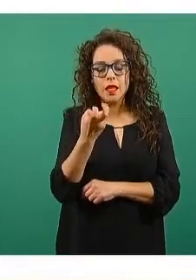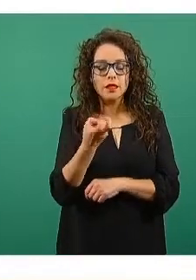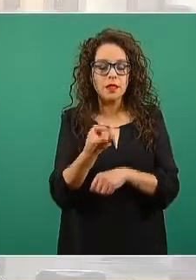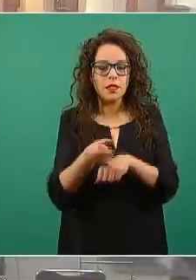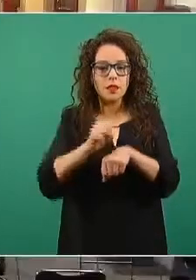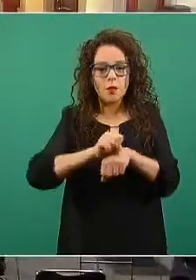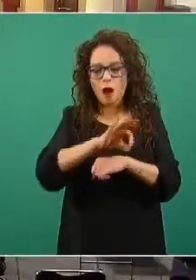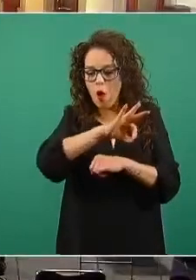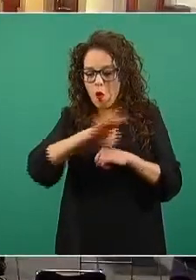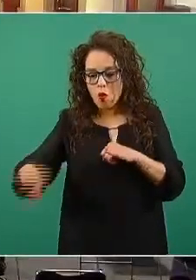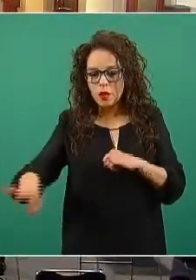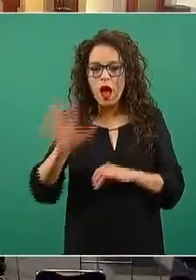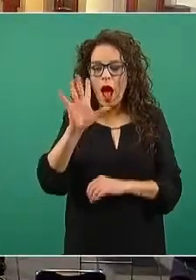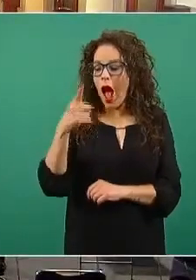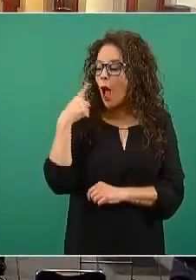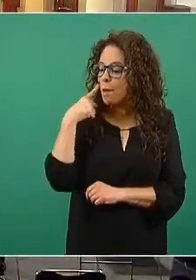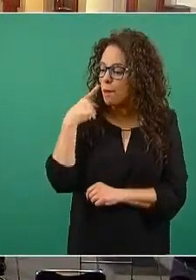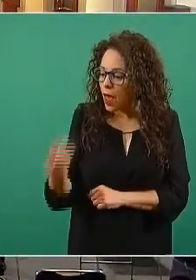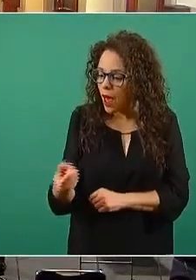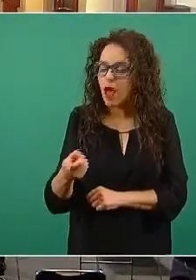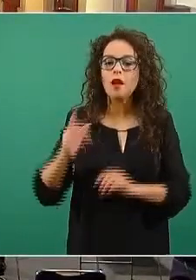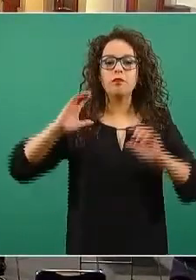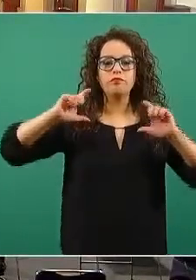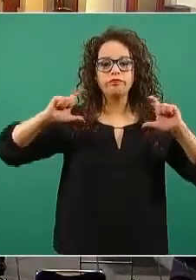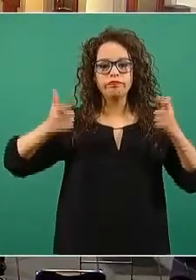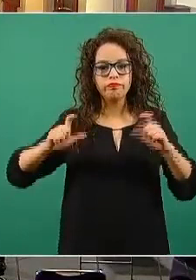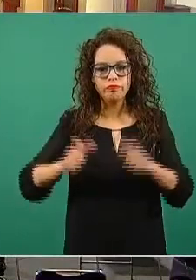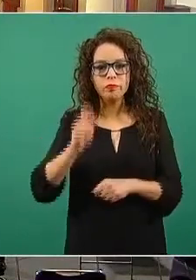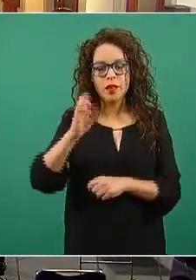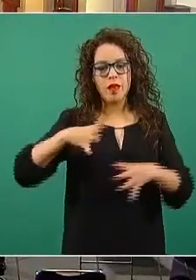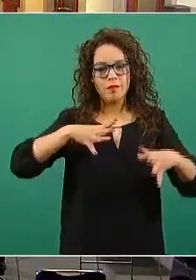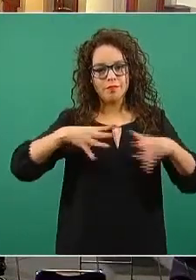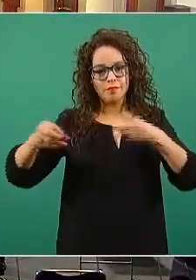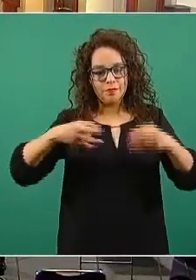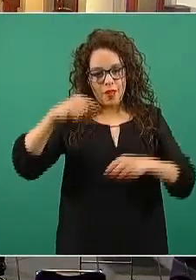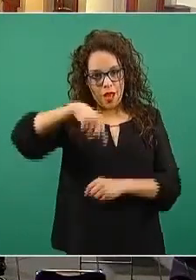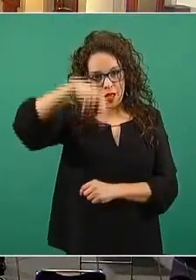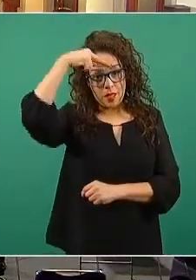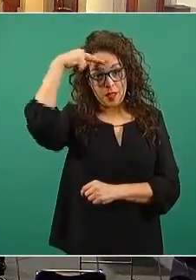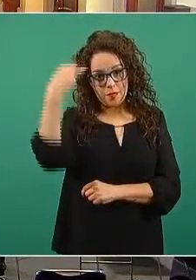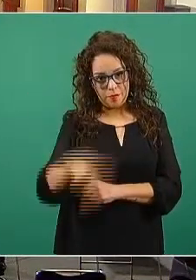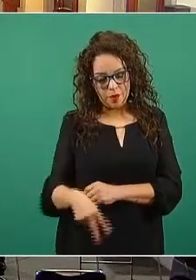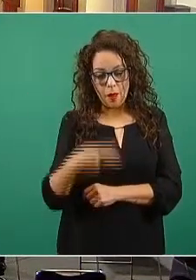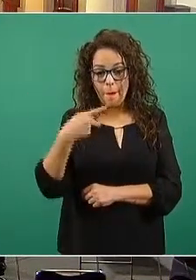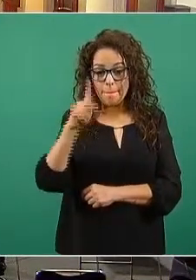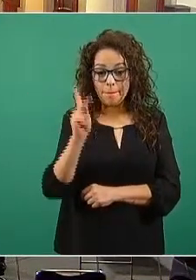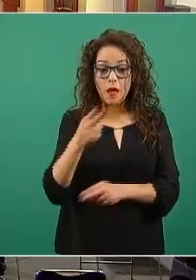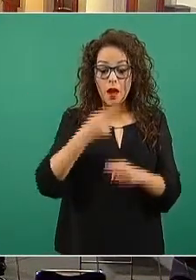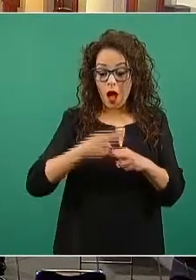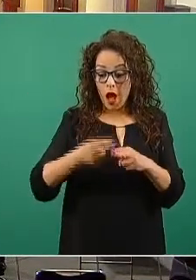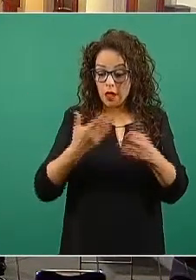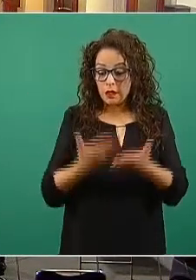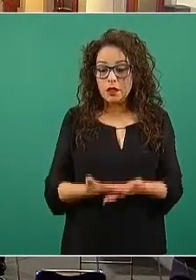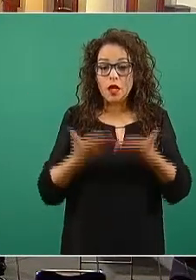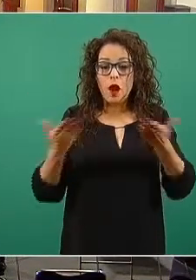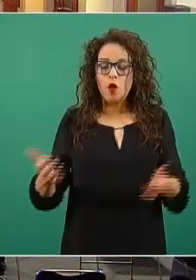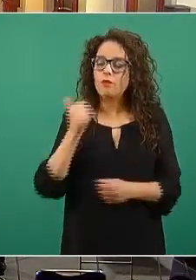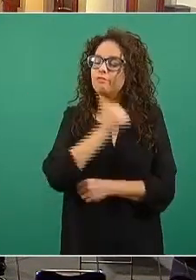de la epidemia en nuestro país. Desafortunadamente, hasta la fecha han perdido la vida